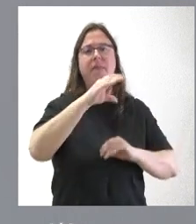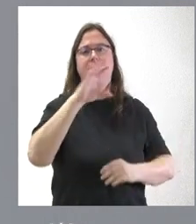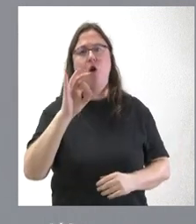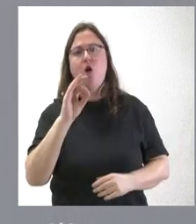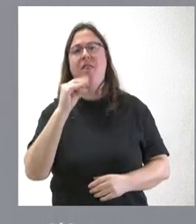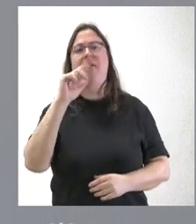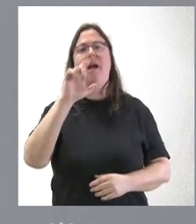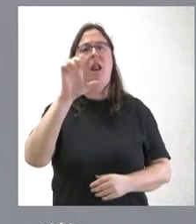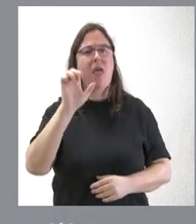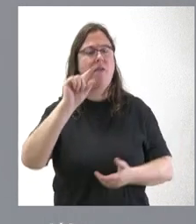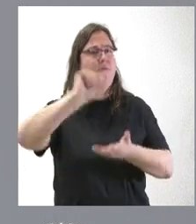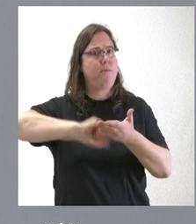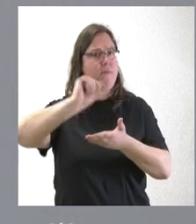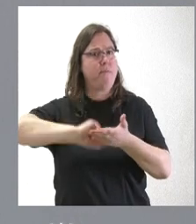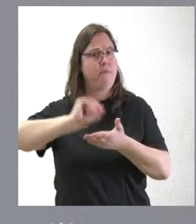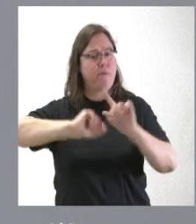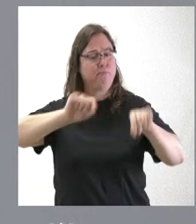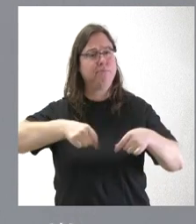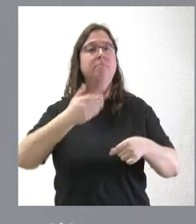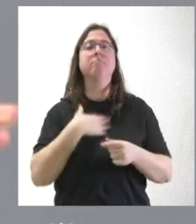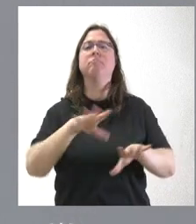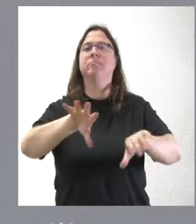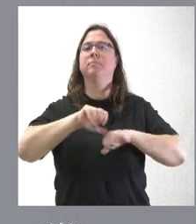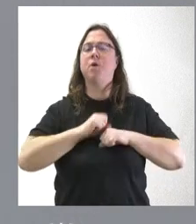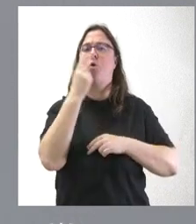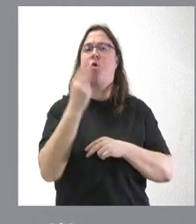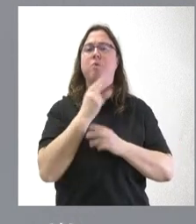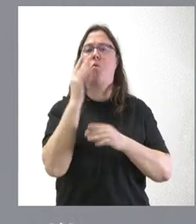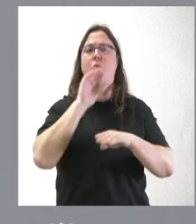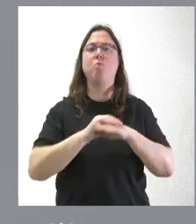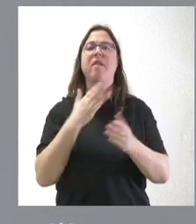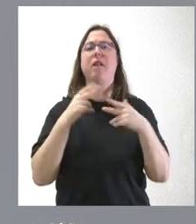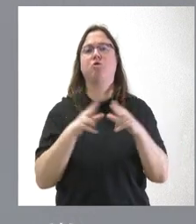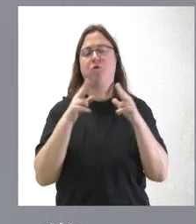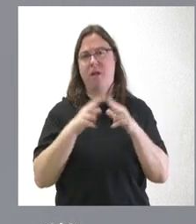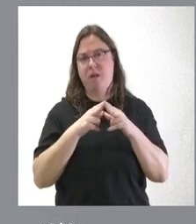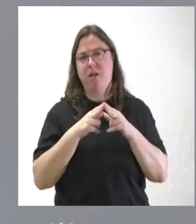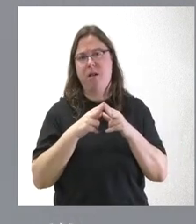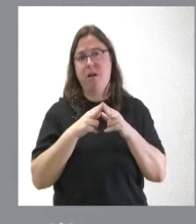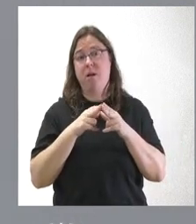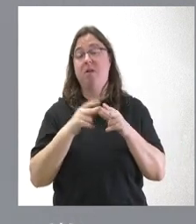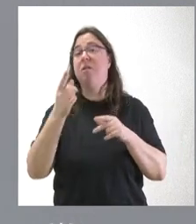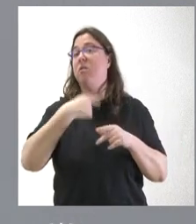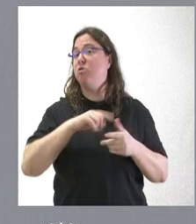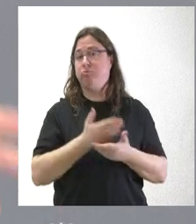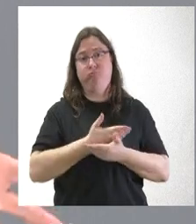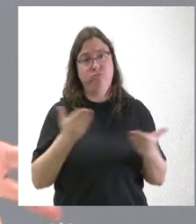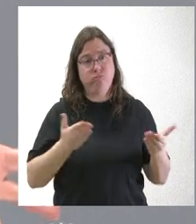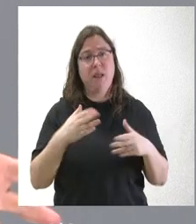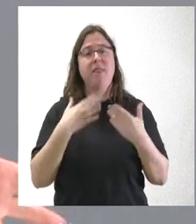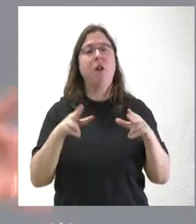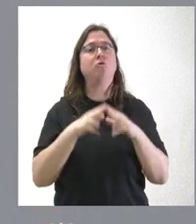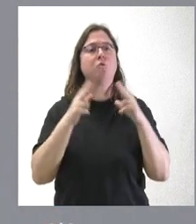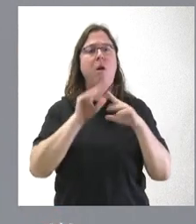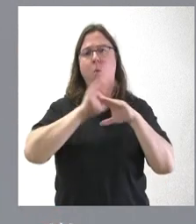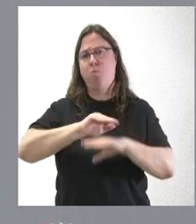Ahí hay una serie de compromisos que hemos asumido desde la Junta de Castilla y León en cumplimiento del acuerdo del diálogo social y, como nosotros creemos en el diálogo social, estamos cumpliendo